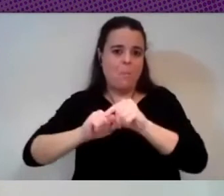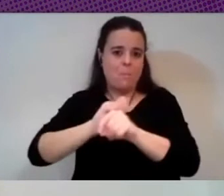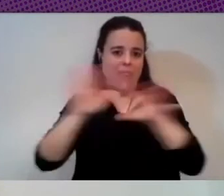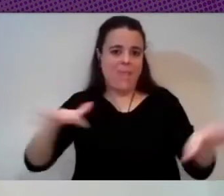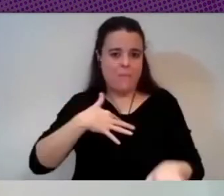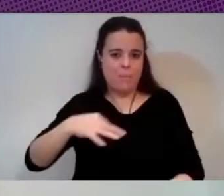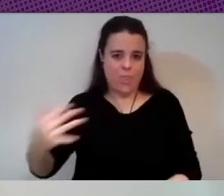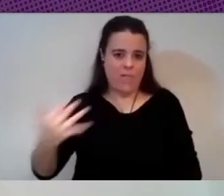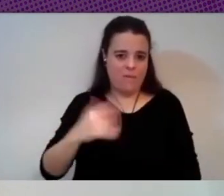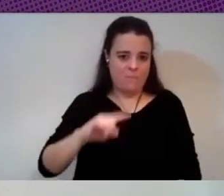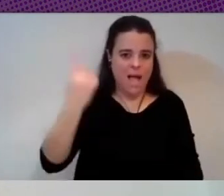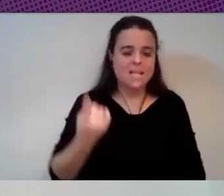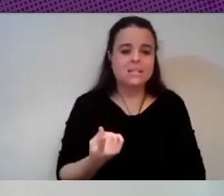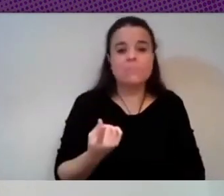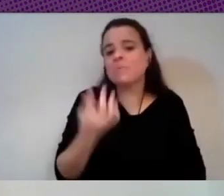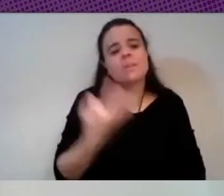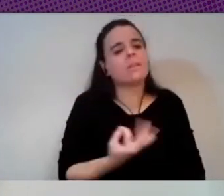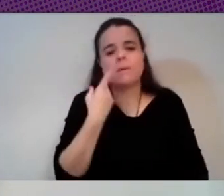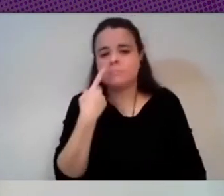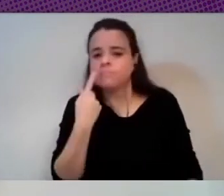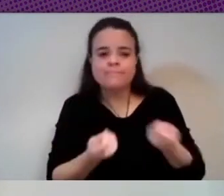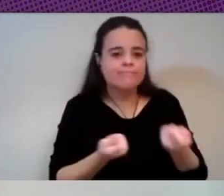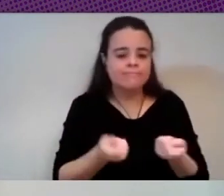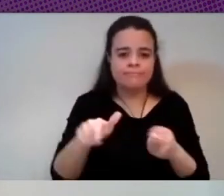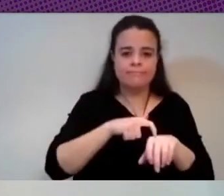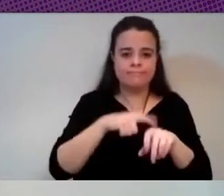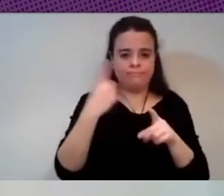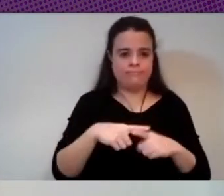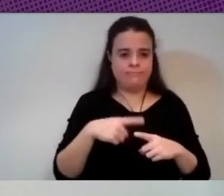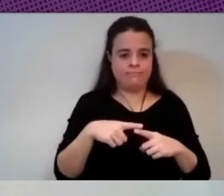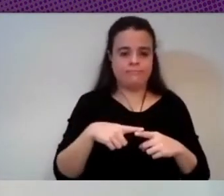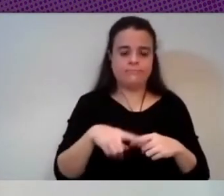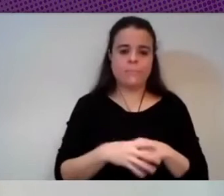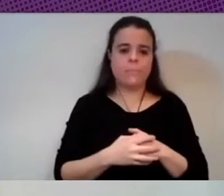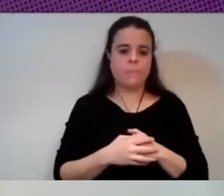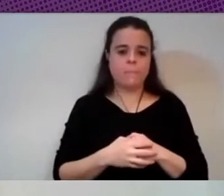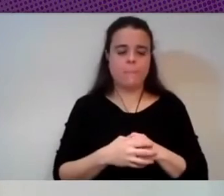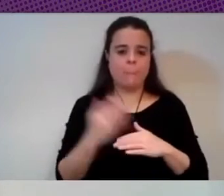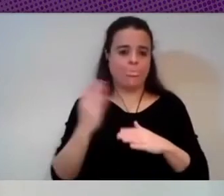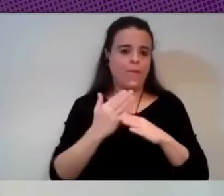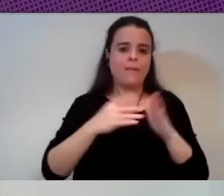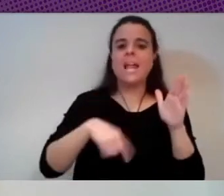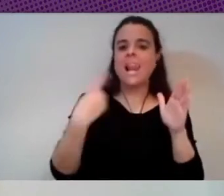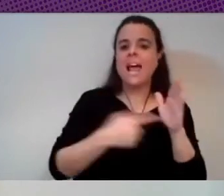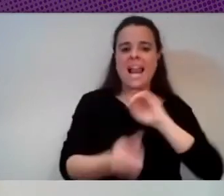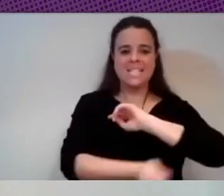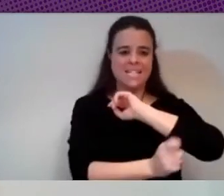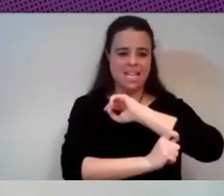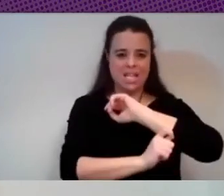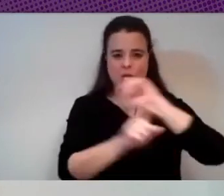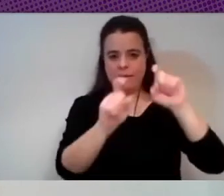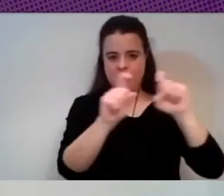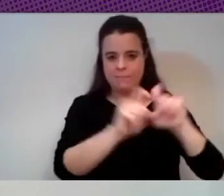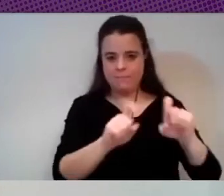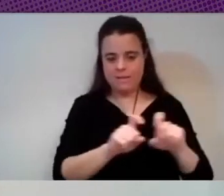y bueno y vigilar todas estas disposiciones transitorias legales y estratégicas de las empresas que no